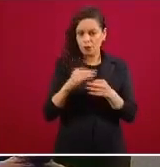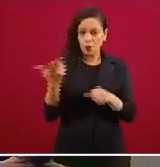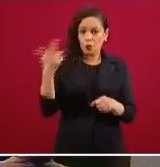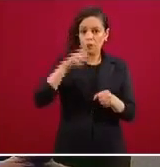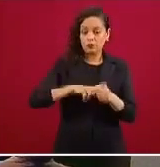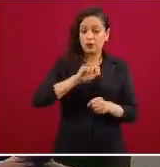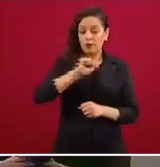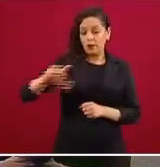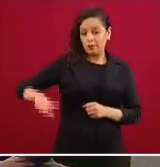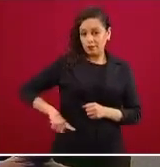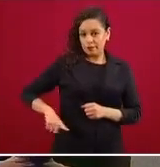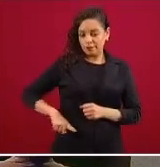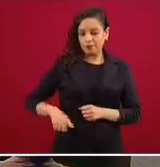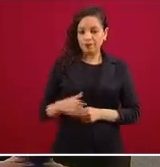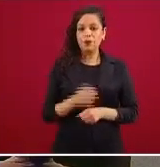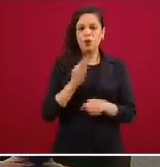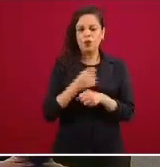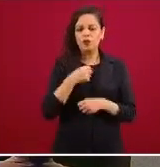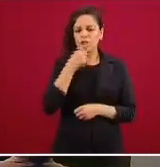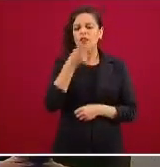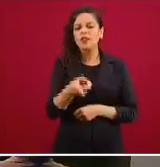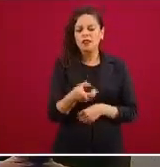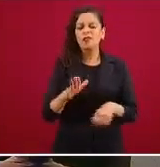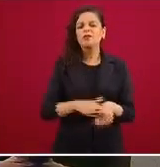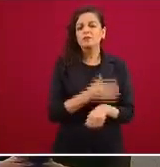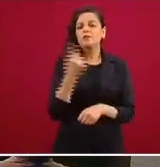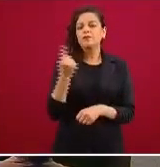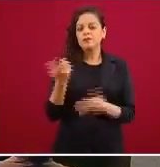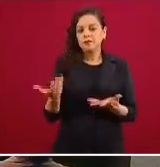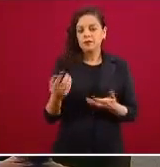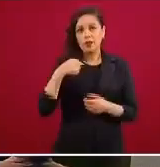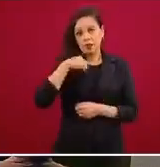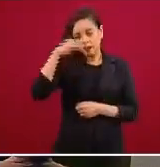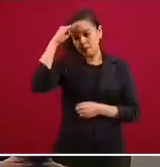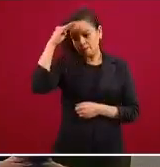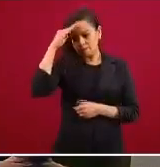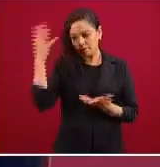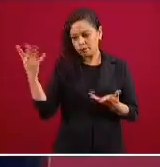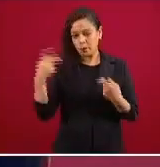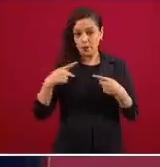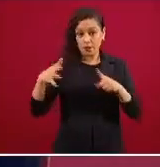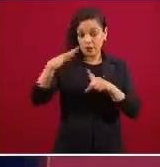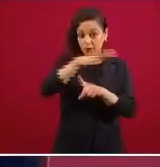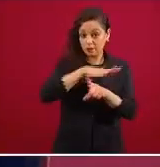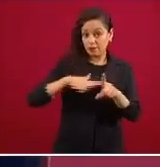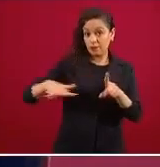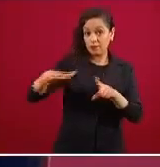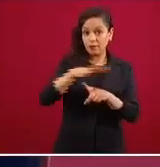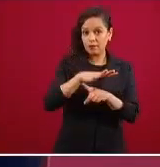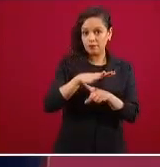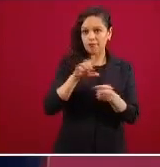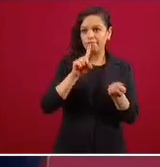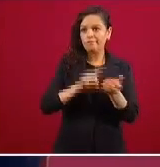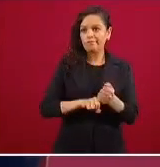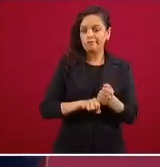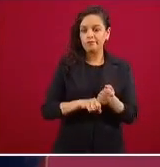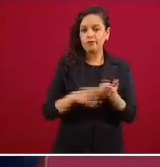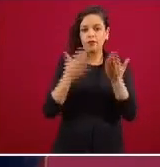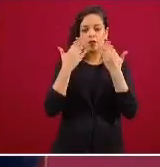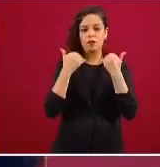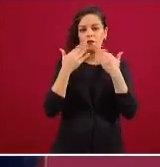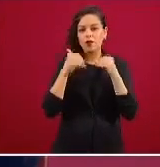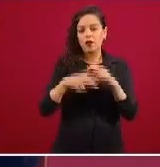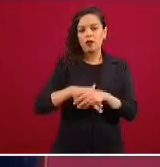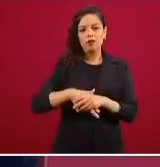y lo menciono porque me lleva a pensar que la población pudiera estar quedando un vacío de información que